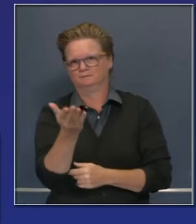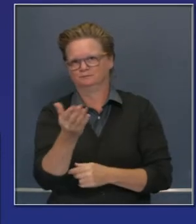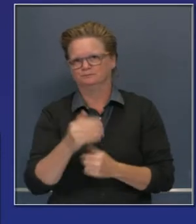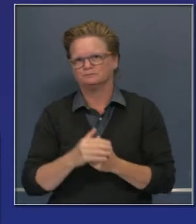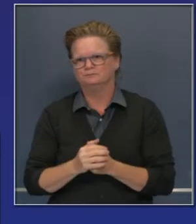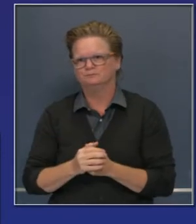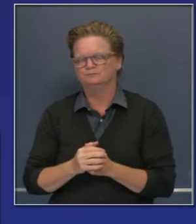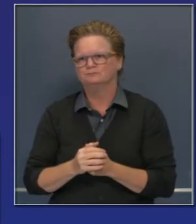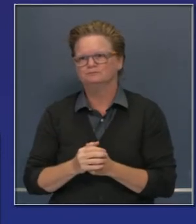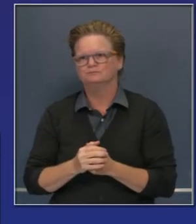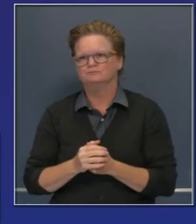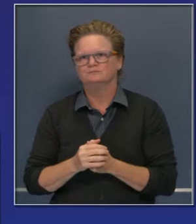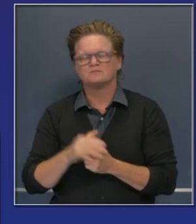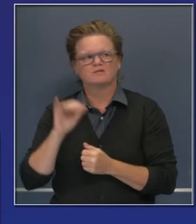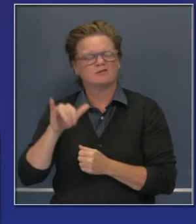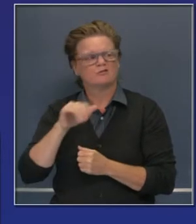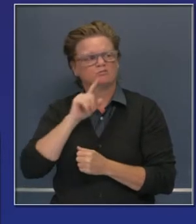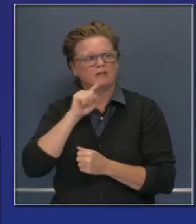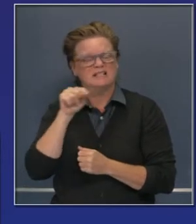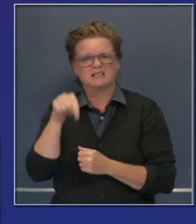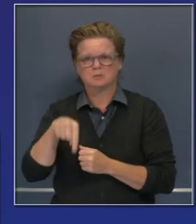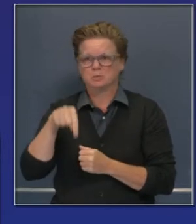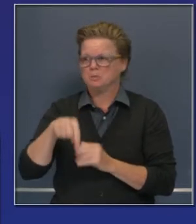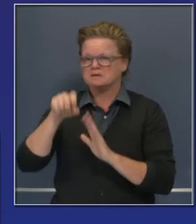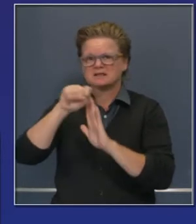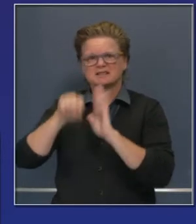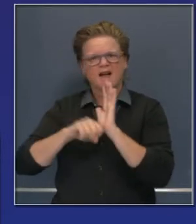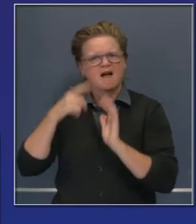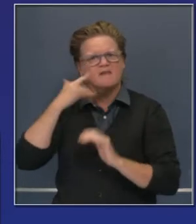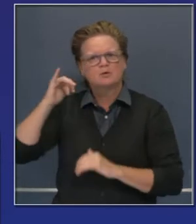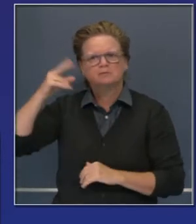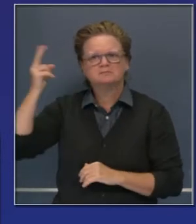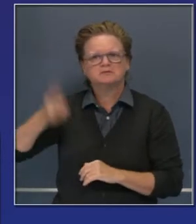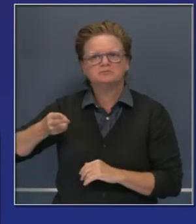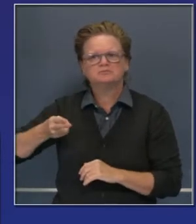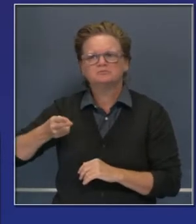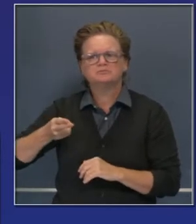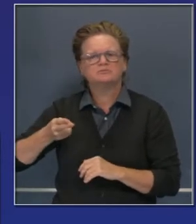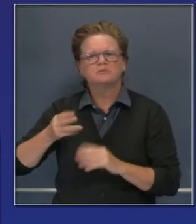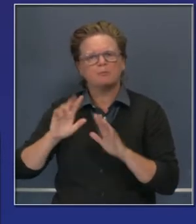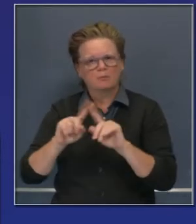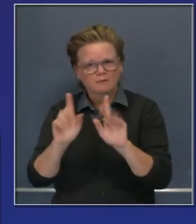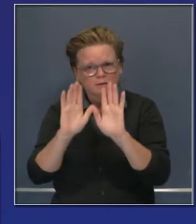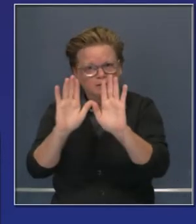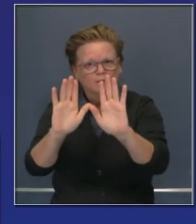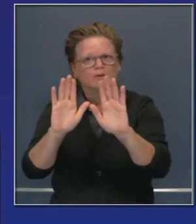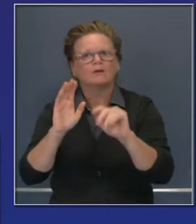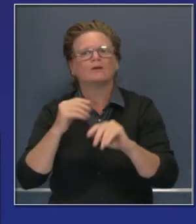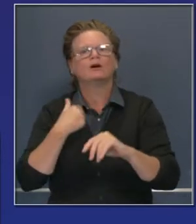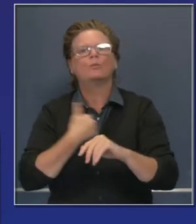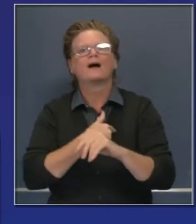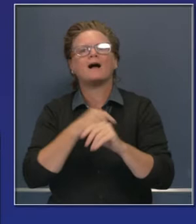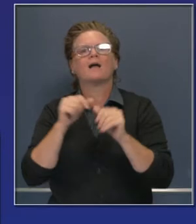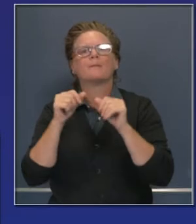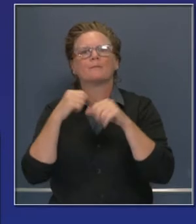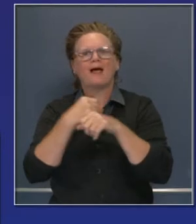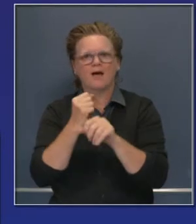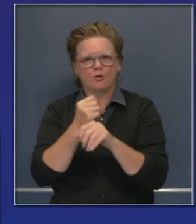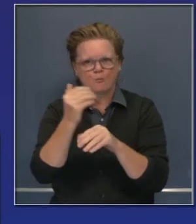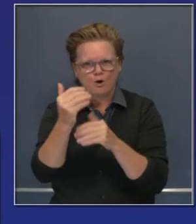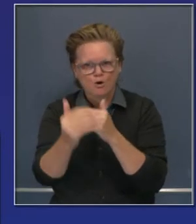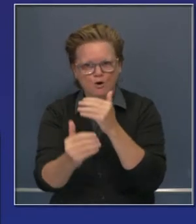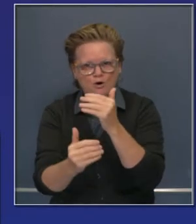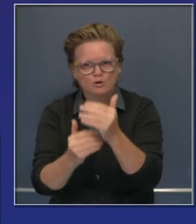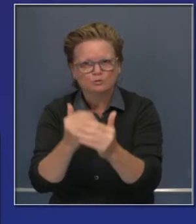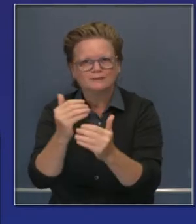del estado de California siguen ardiendo. Algunos con progreso en algunos de los complejos grandes, el de August,